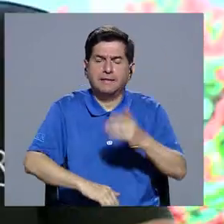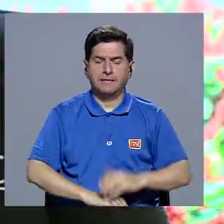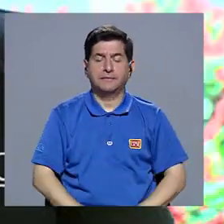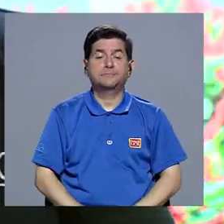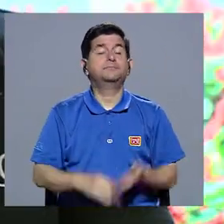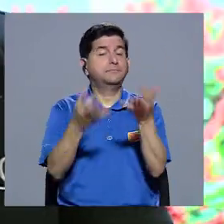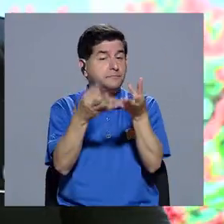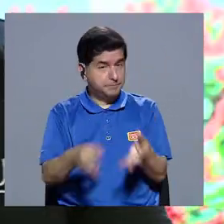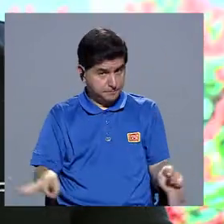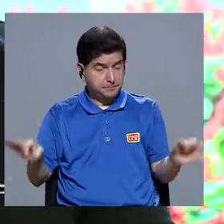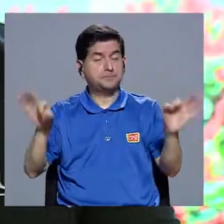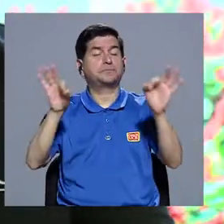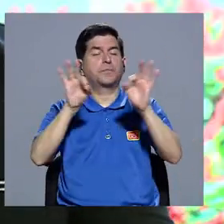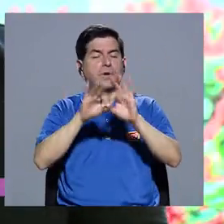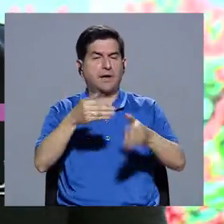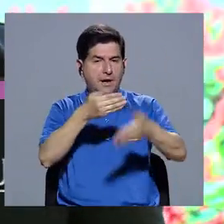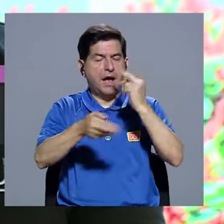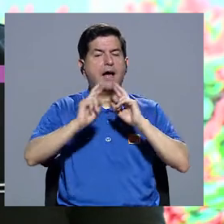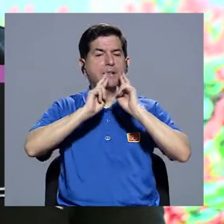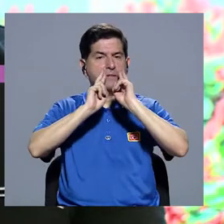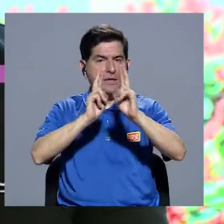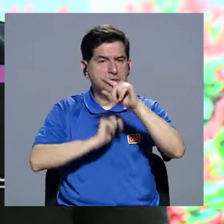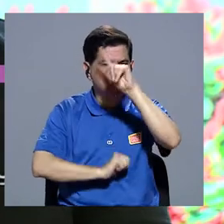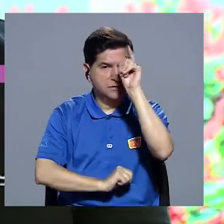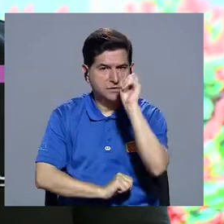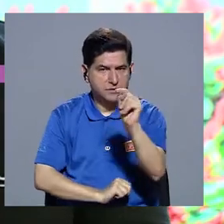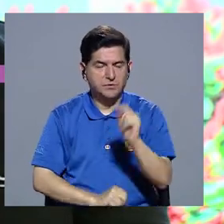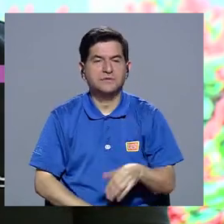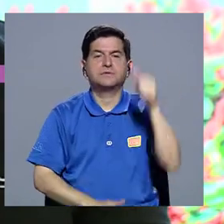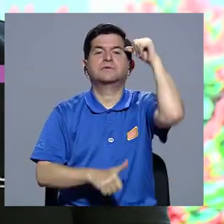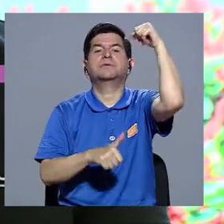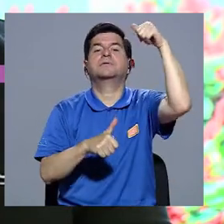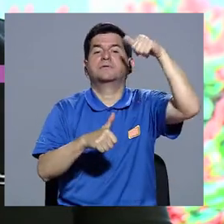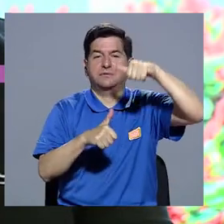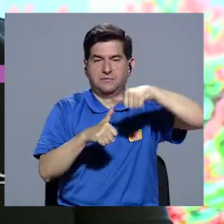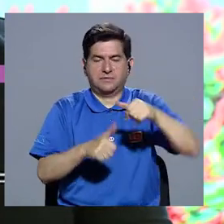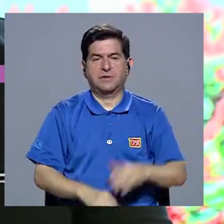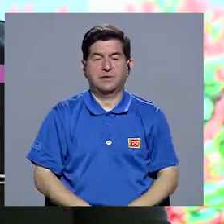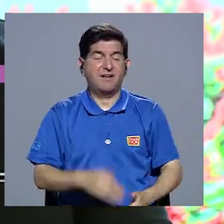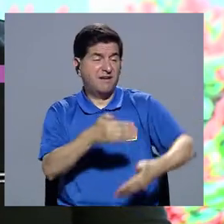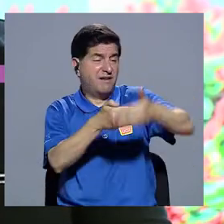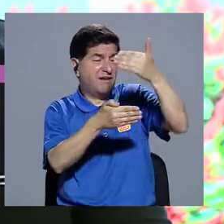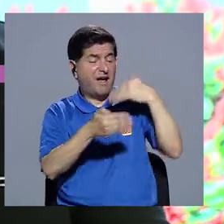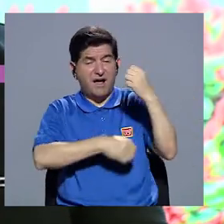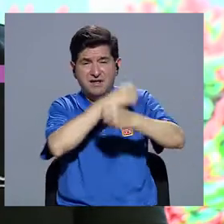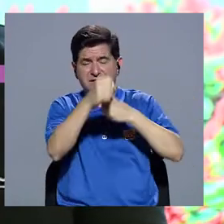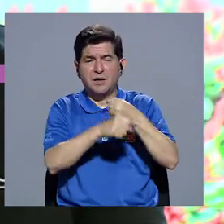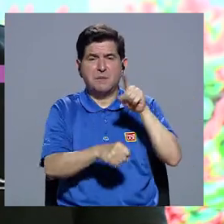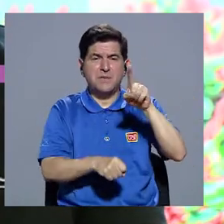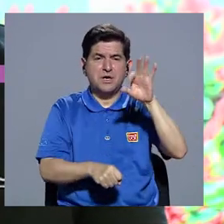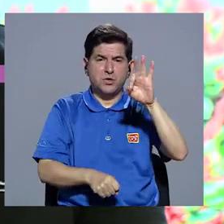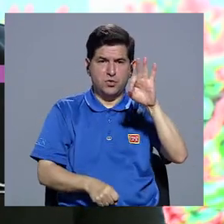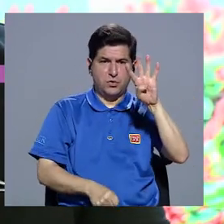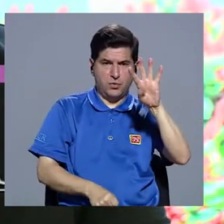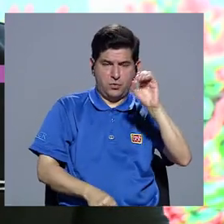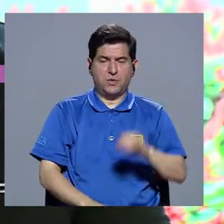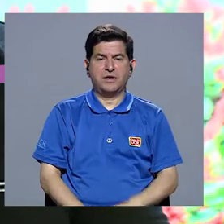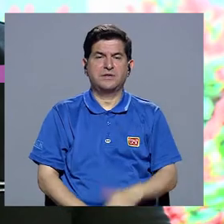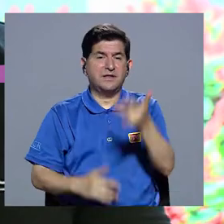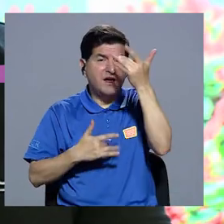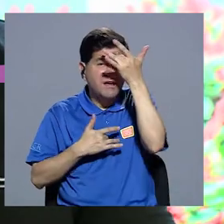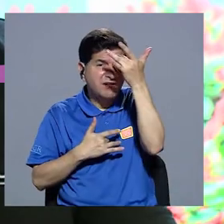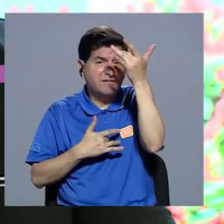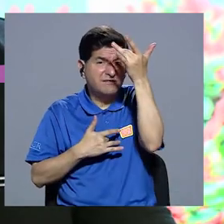Si es importante, ¿verdad? Antes de responder tu pregunta, tomar en cuenta que mucho antes de los años 1940 las